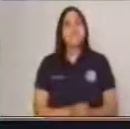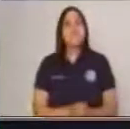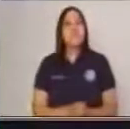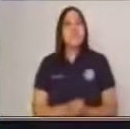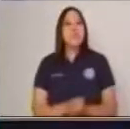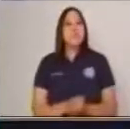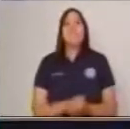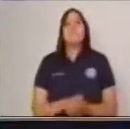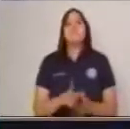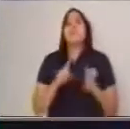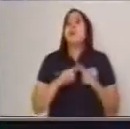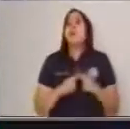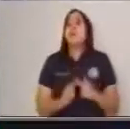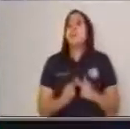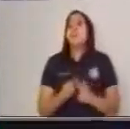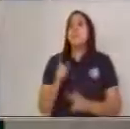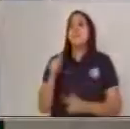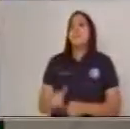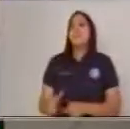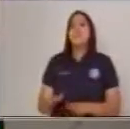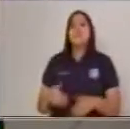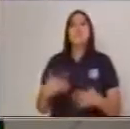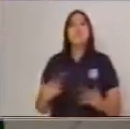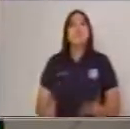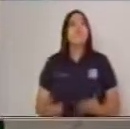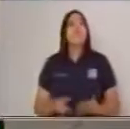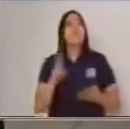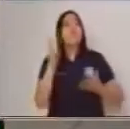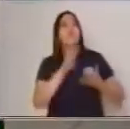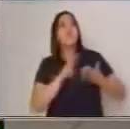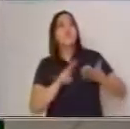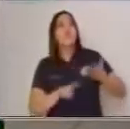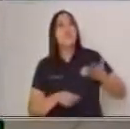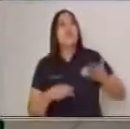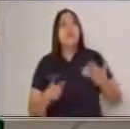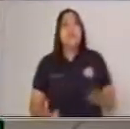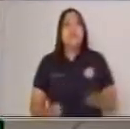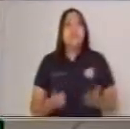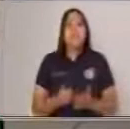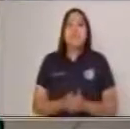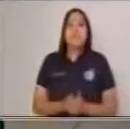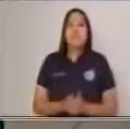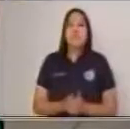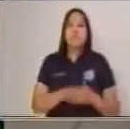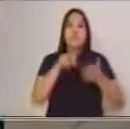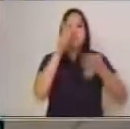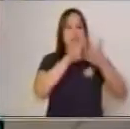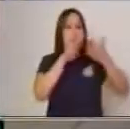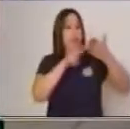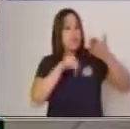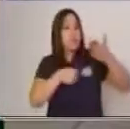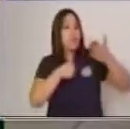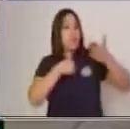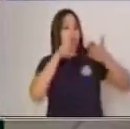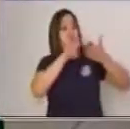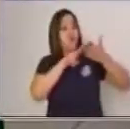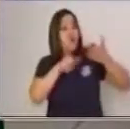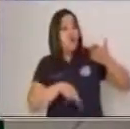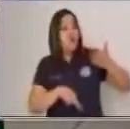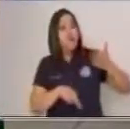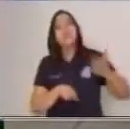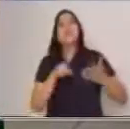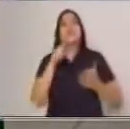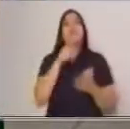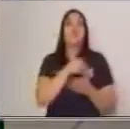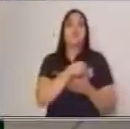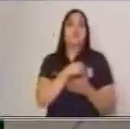Y vamos a iniciar entonces con el texto que les voy a leer. Quiero que